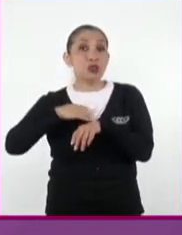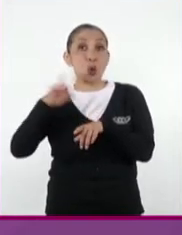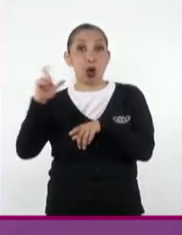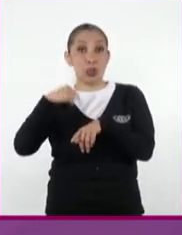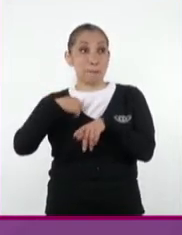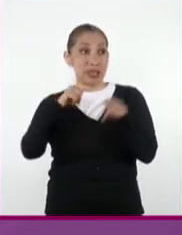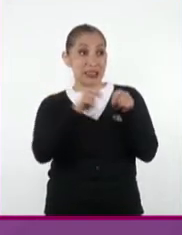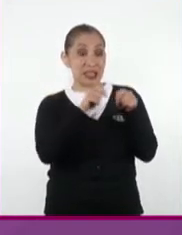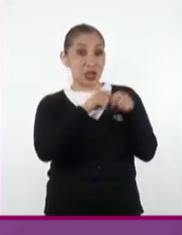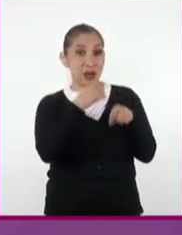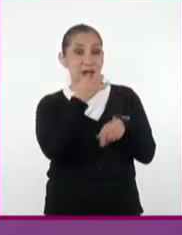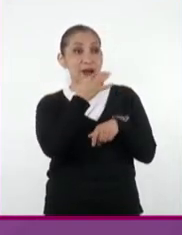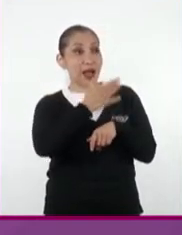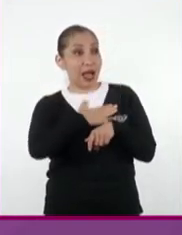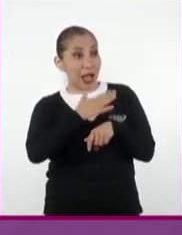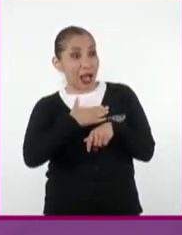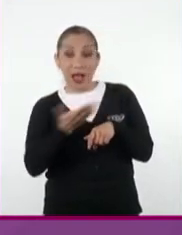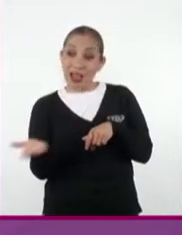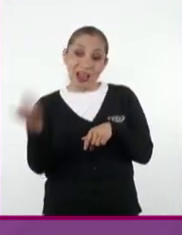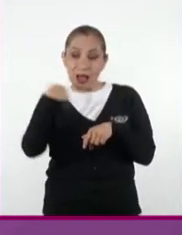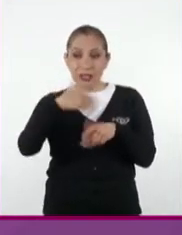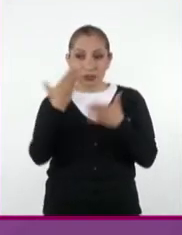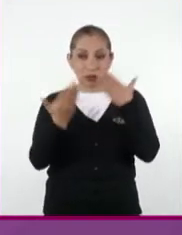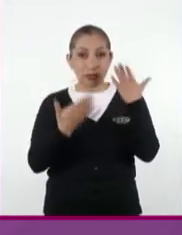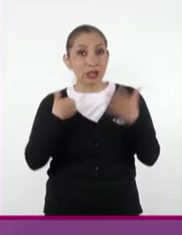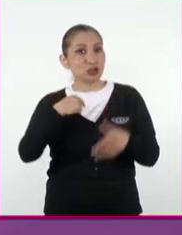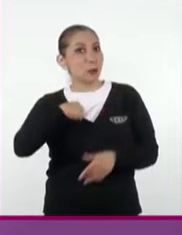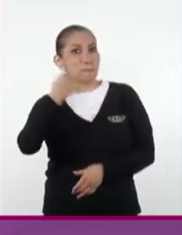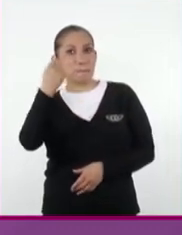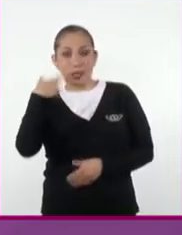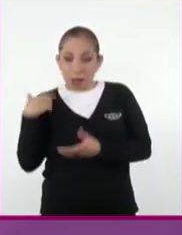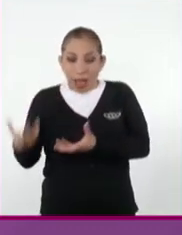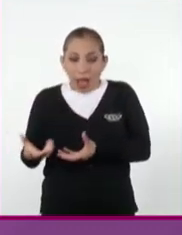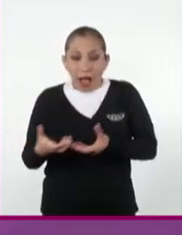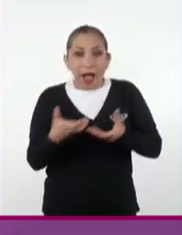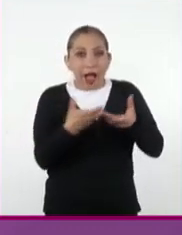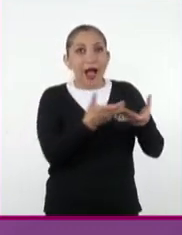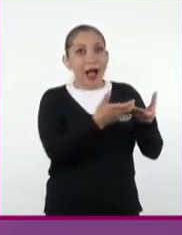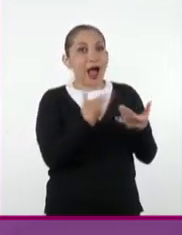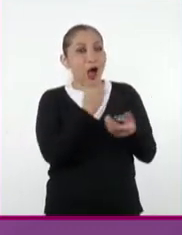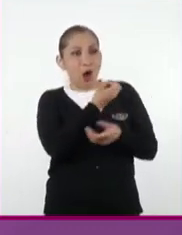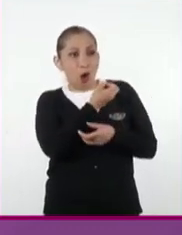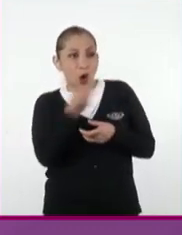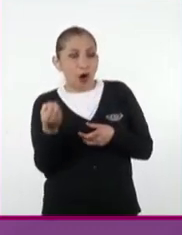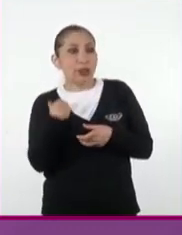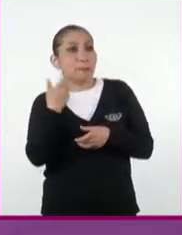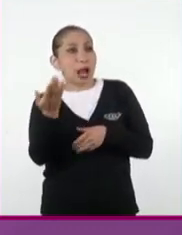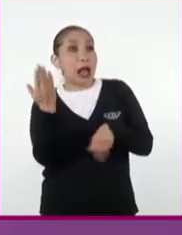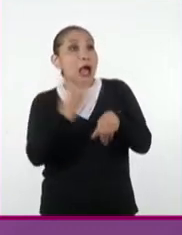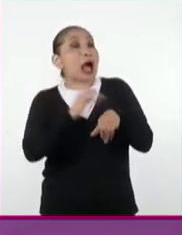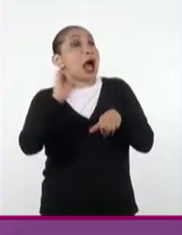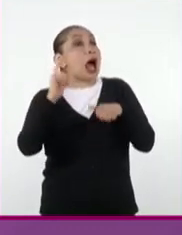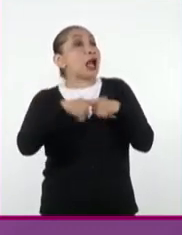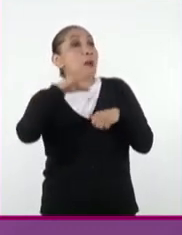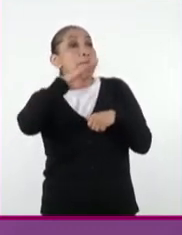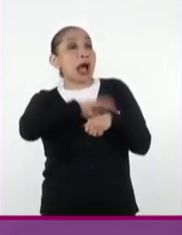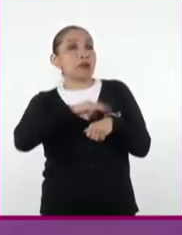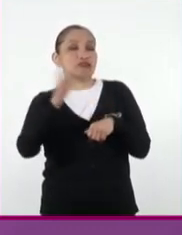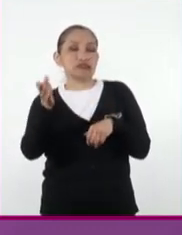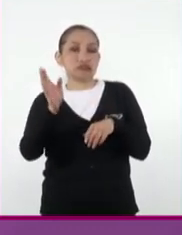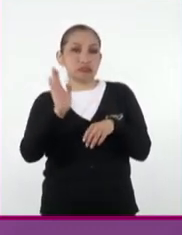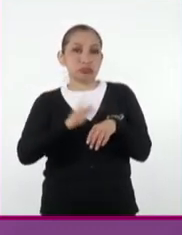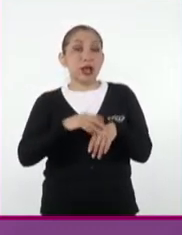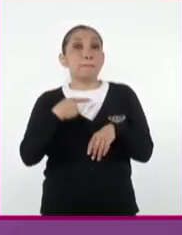que cuando mi tío me llamaba para tomarme mi lección, yo mismo le llevaba la disciplina para que me castigase si no la sabía.